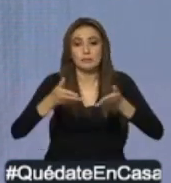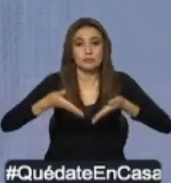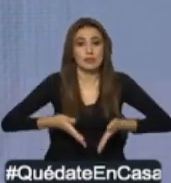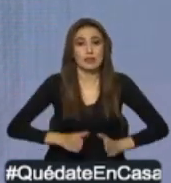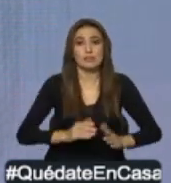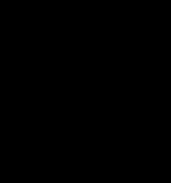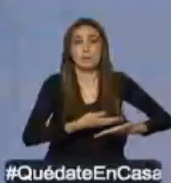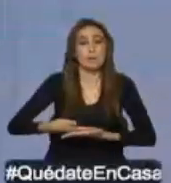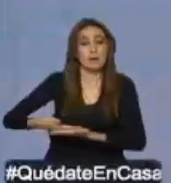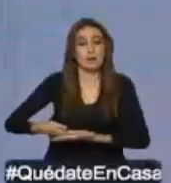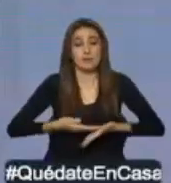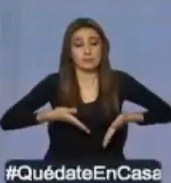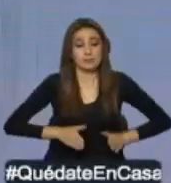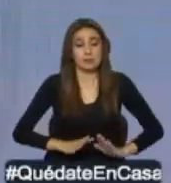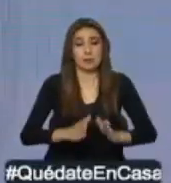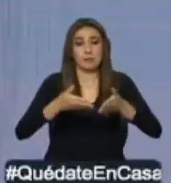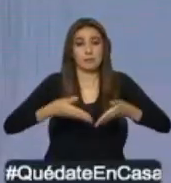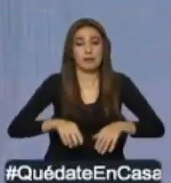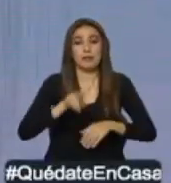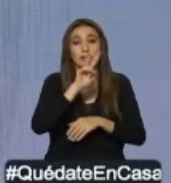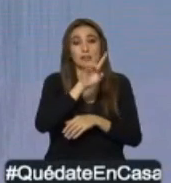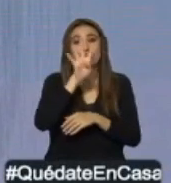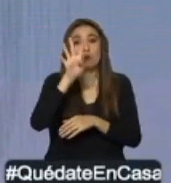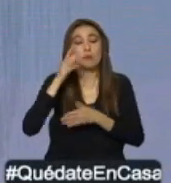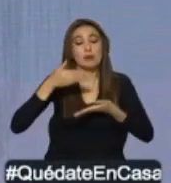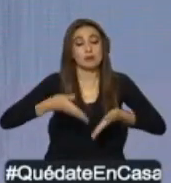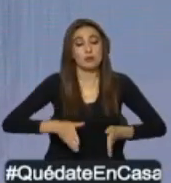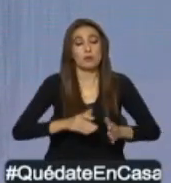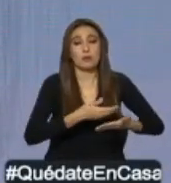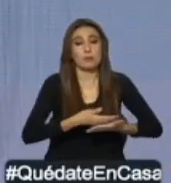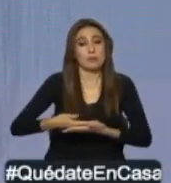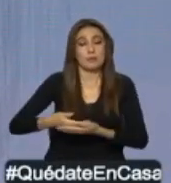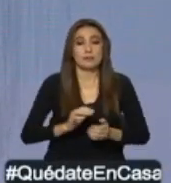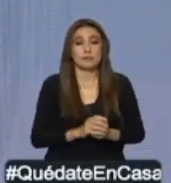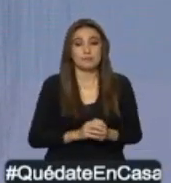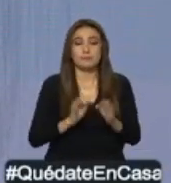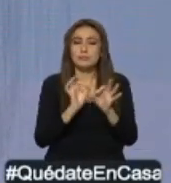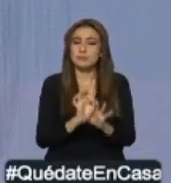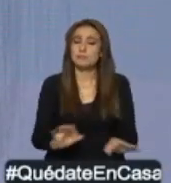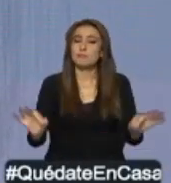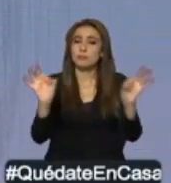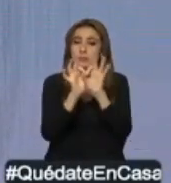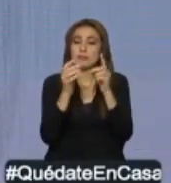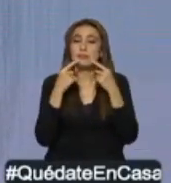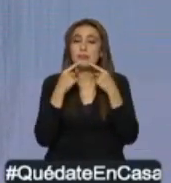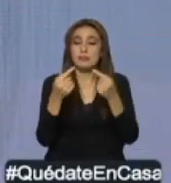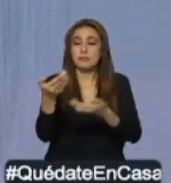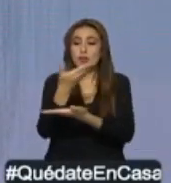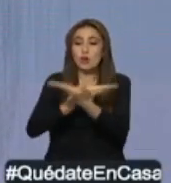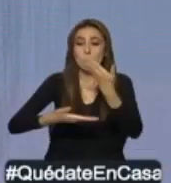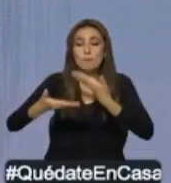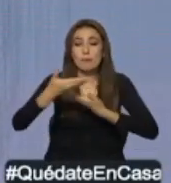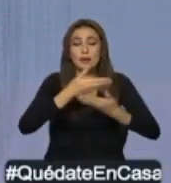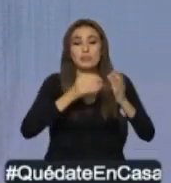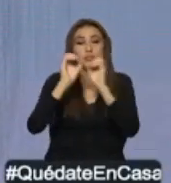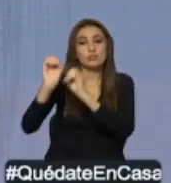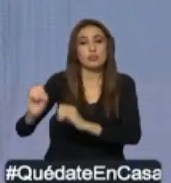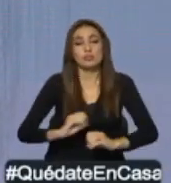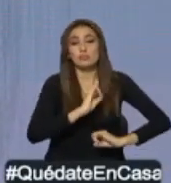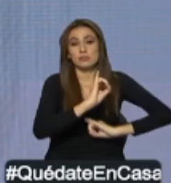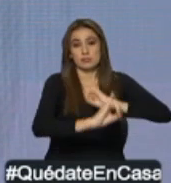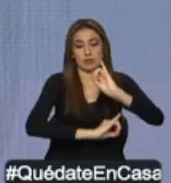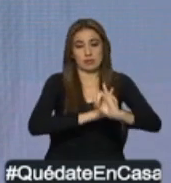La cooperación nacional e internacional es muy importante también destacarla en este momento, porque es una suerte de